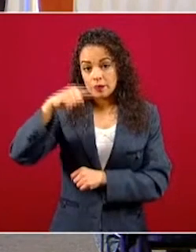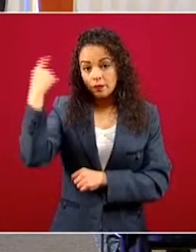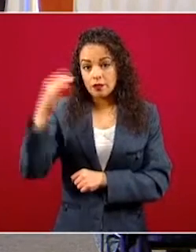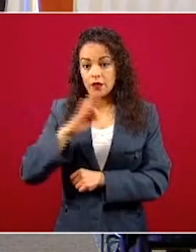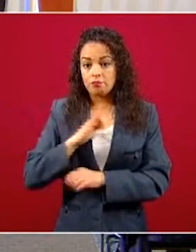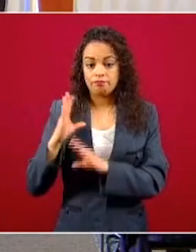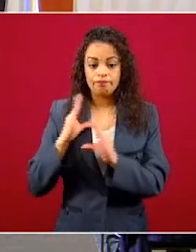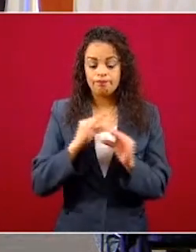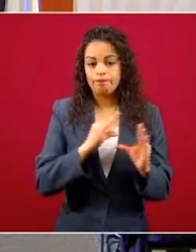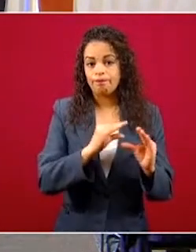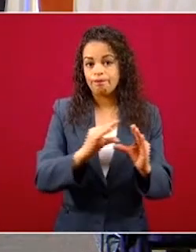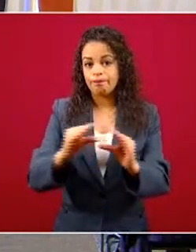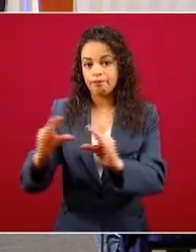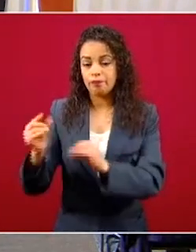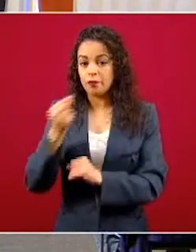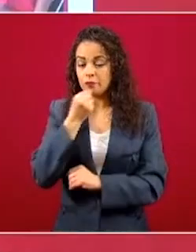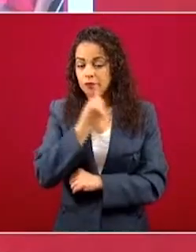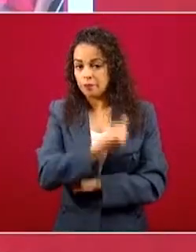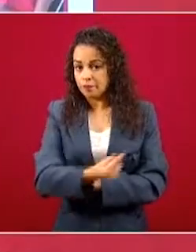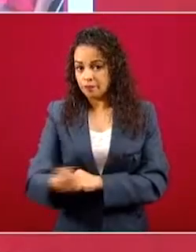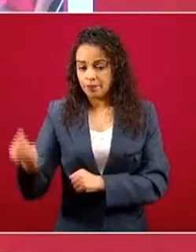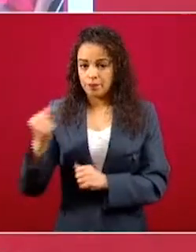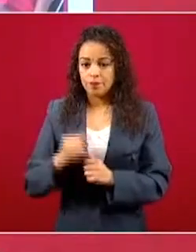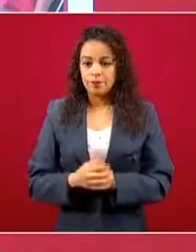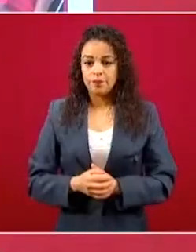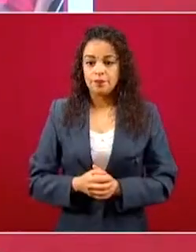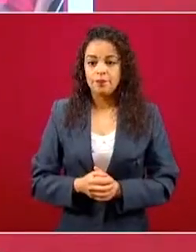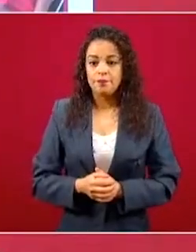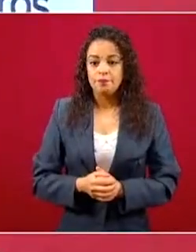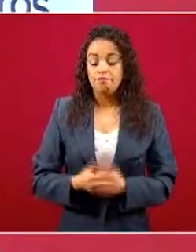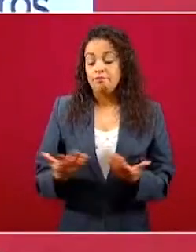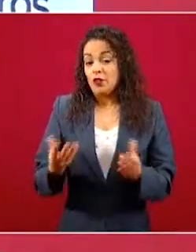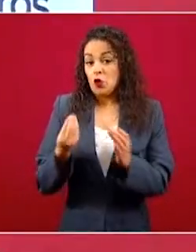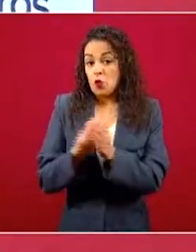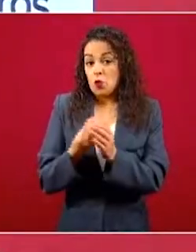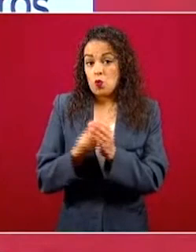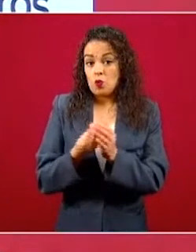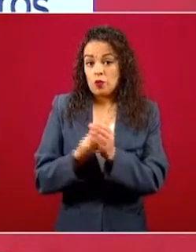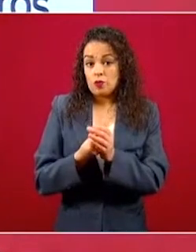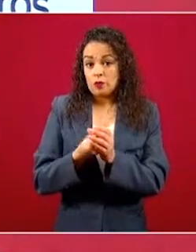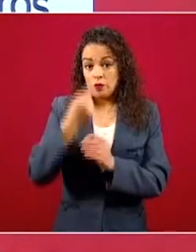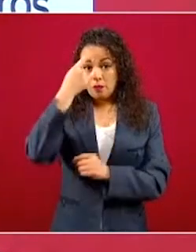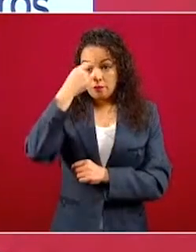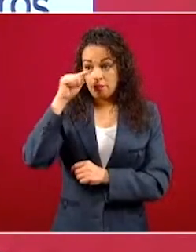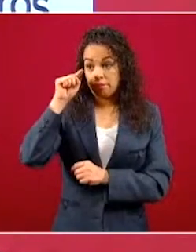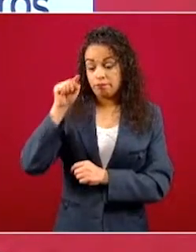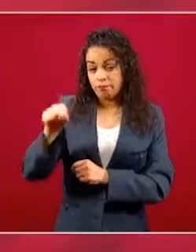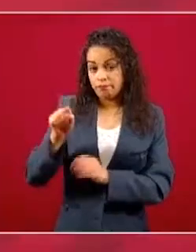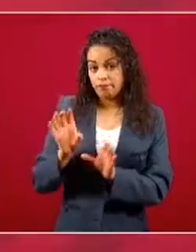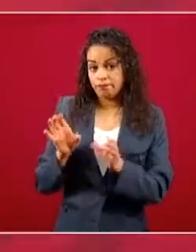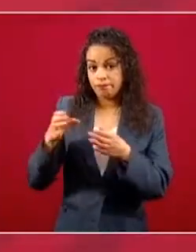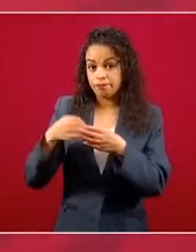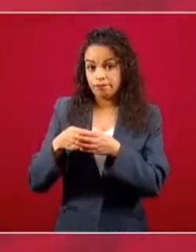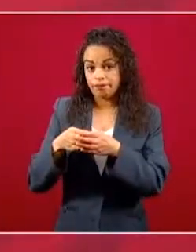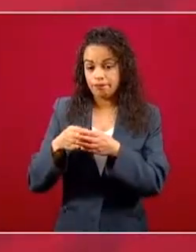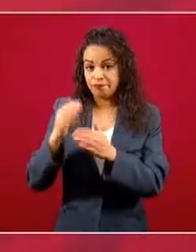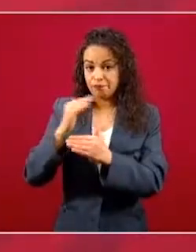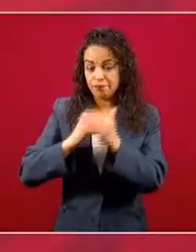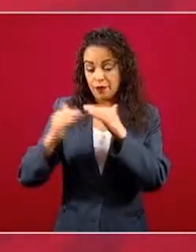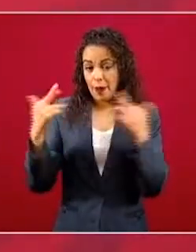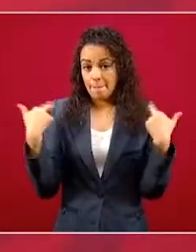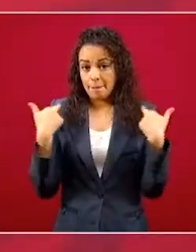educativos. Tan solo en los cursos de capacitación al Magisterio, participaron